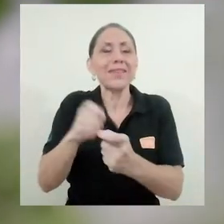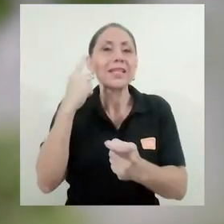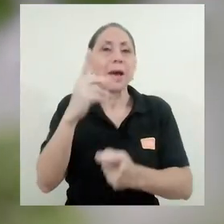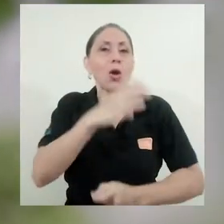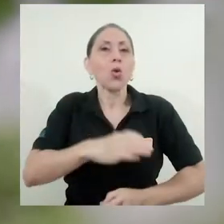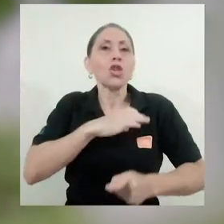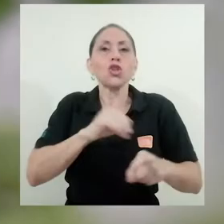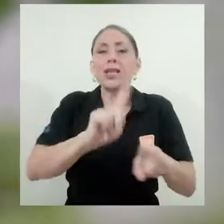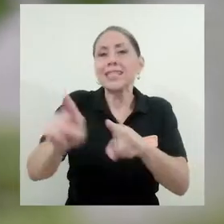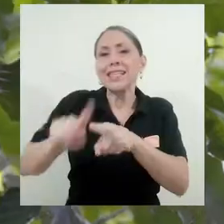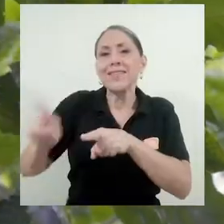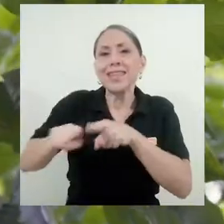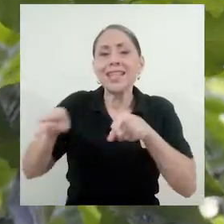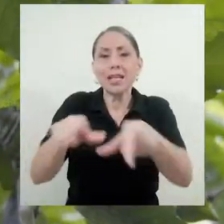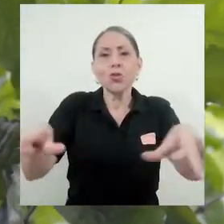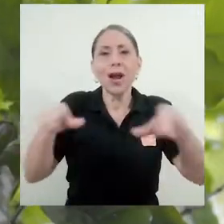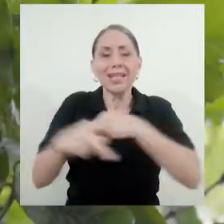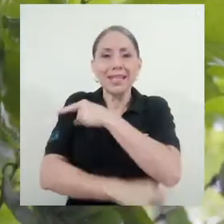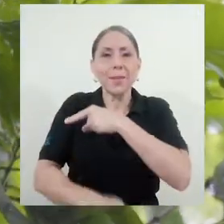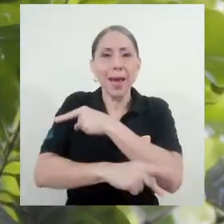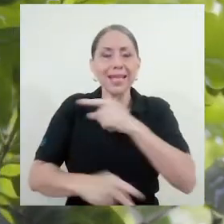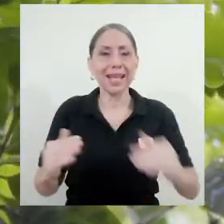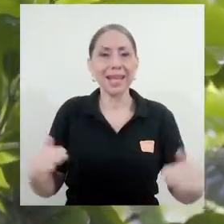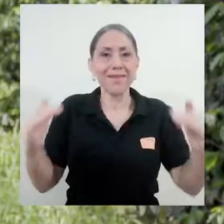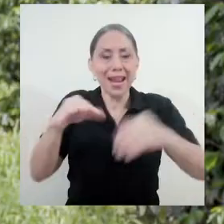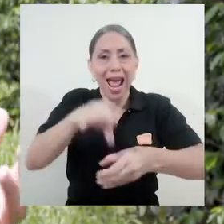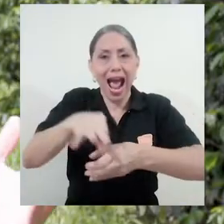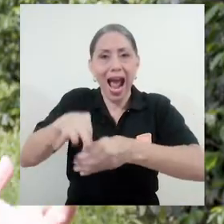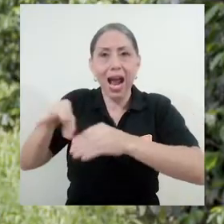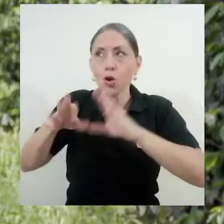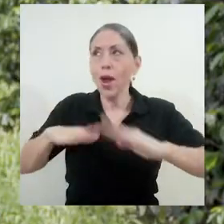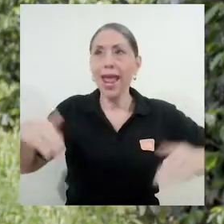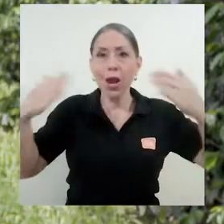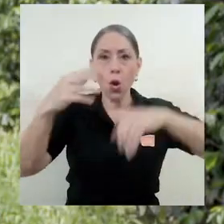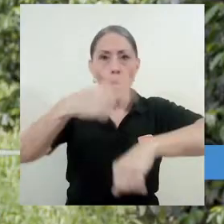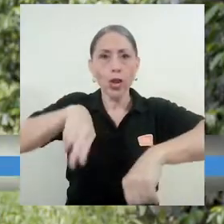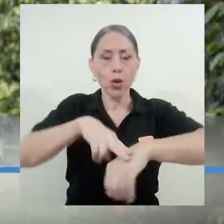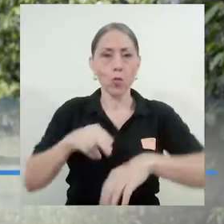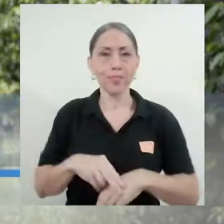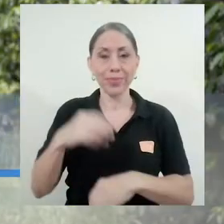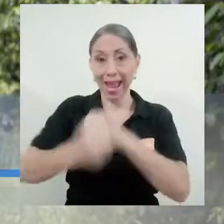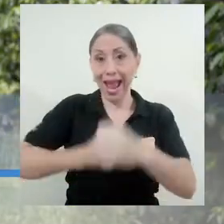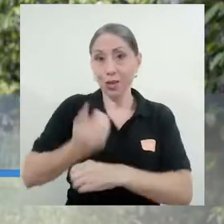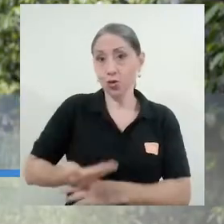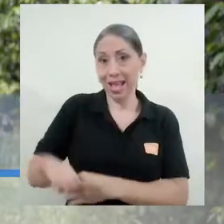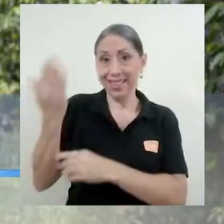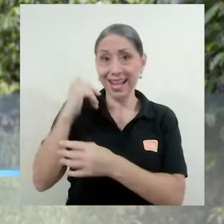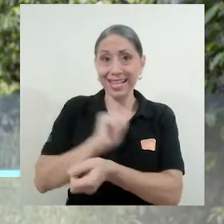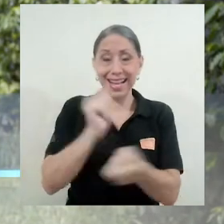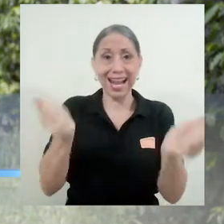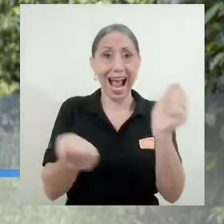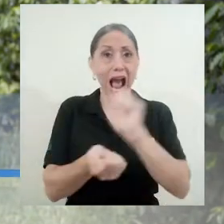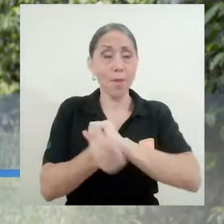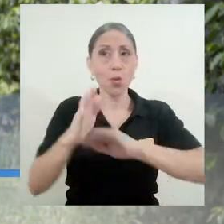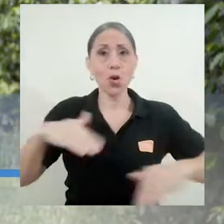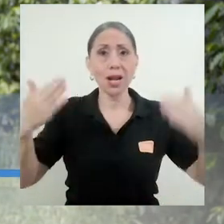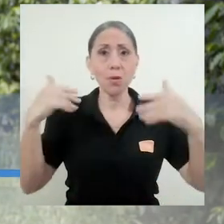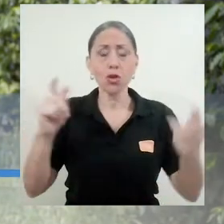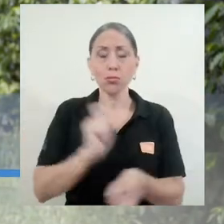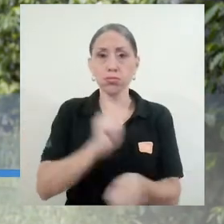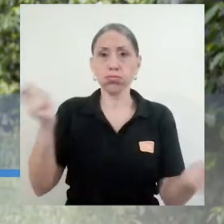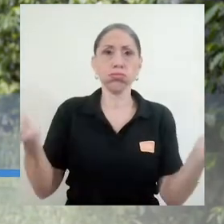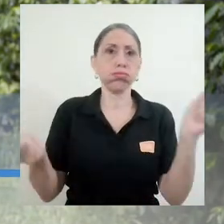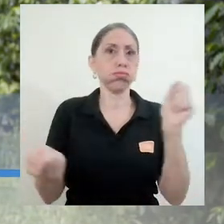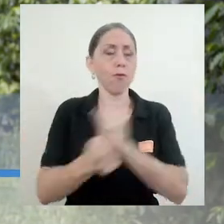agroecológicas de las distintas regiones del país. En años atrás, el tema de cambio climático ha hecho cambios bruscos